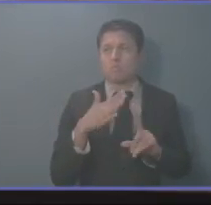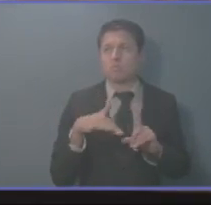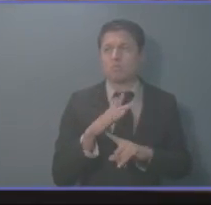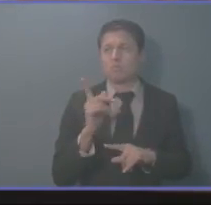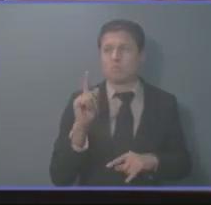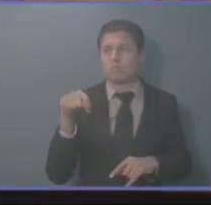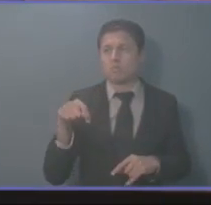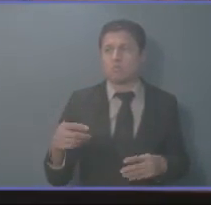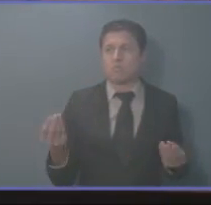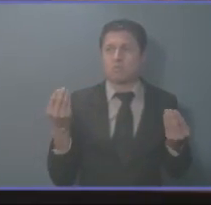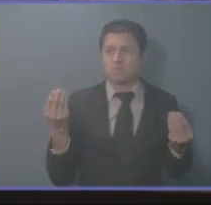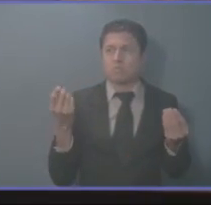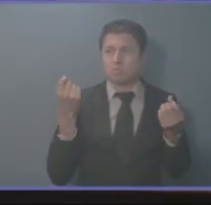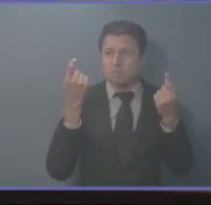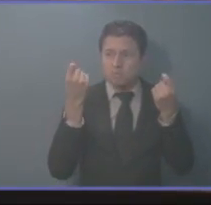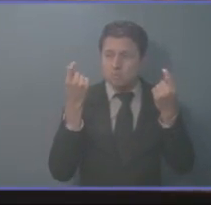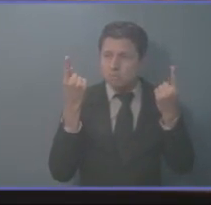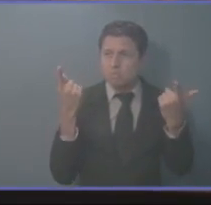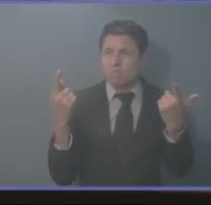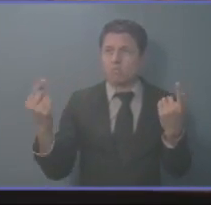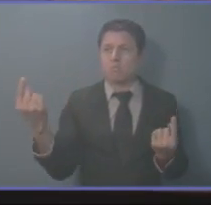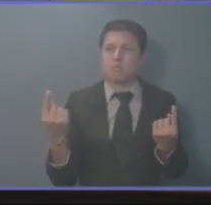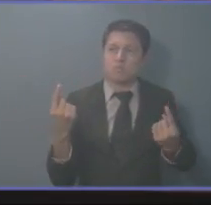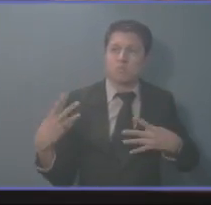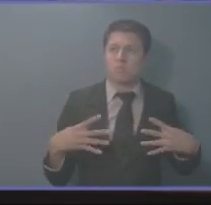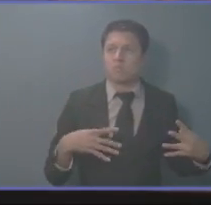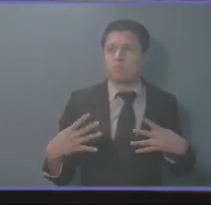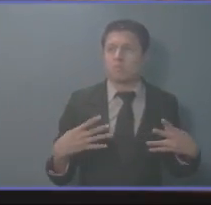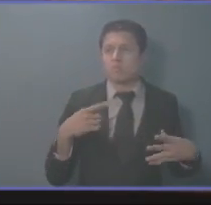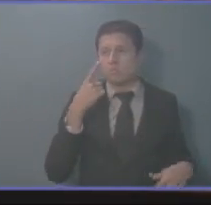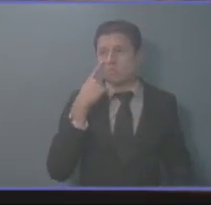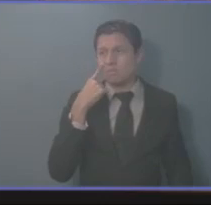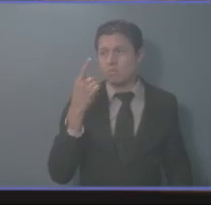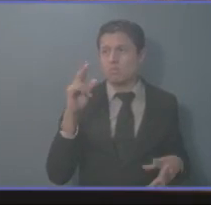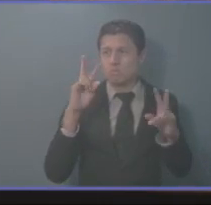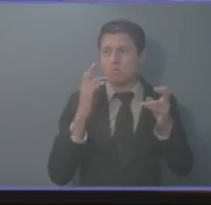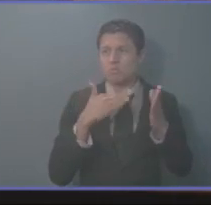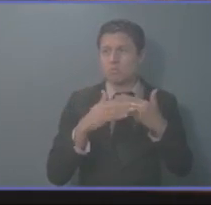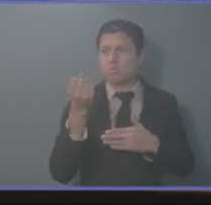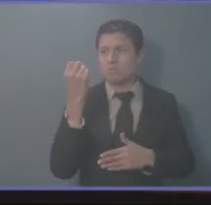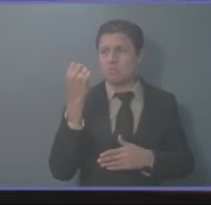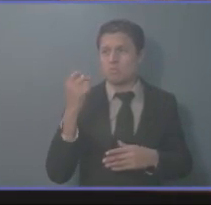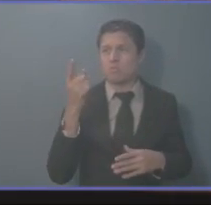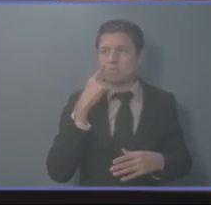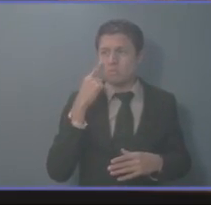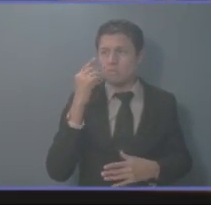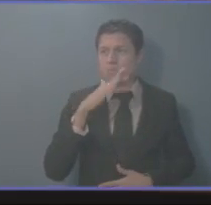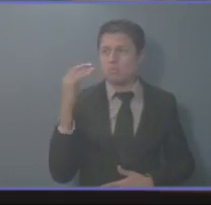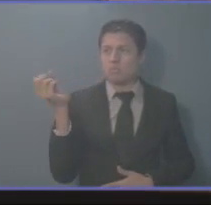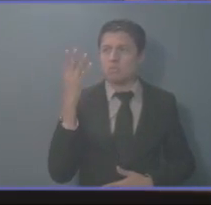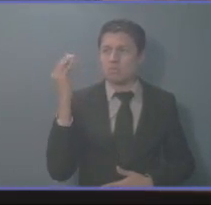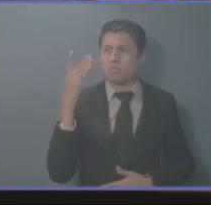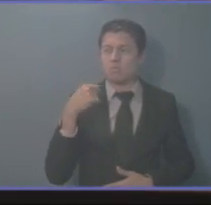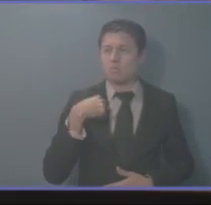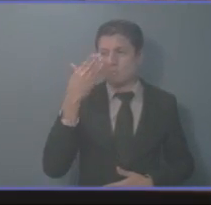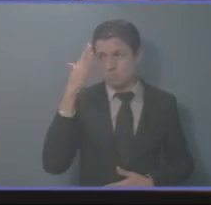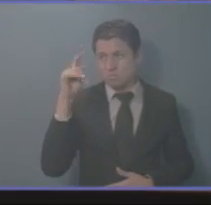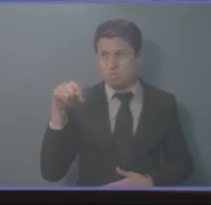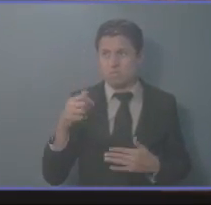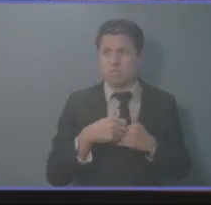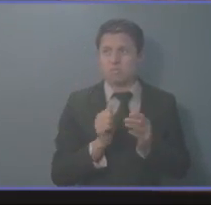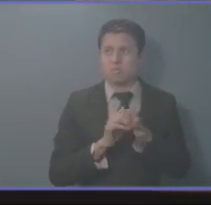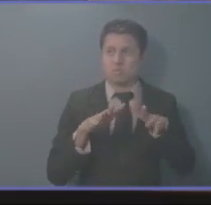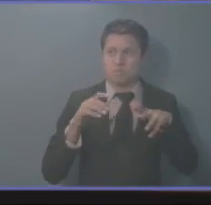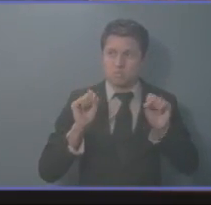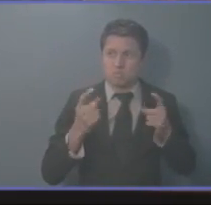están. ¿En qué estamos? ¿Cuál es el juego? ¿A dónde está la prioridad? ¿A dónde está la emergencia? Y yo no sé si este pleno